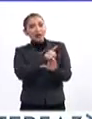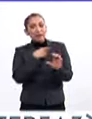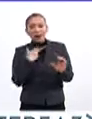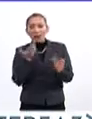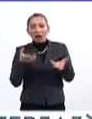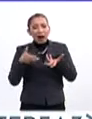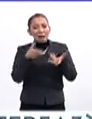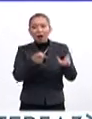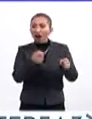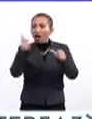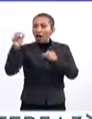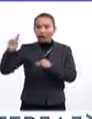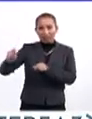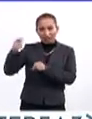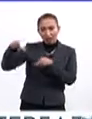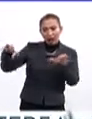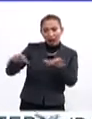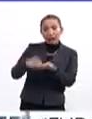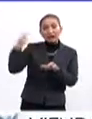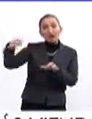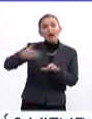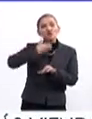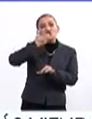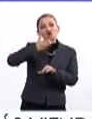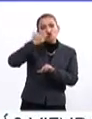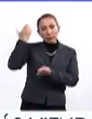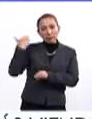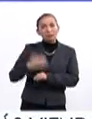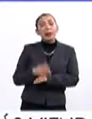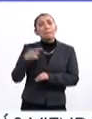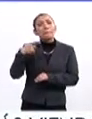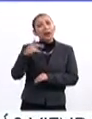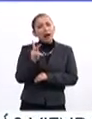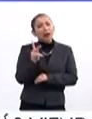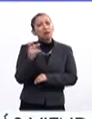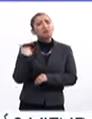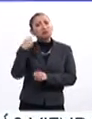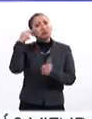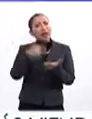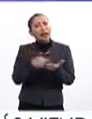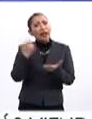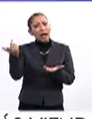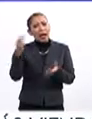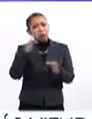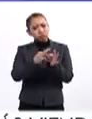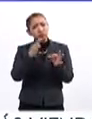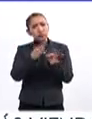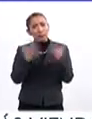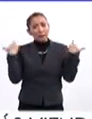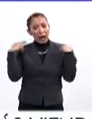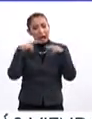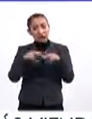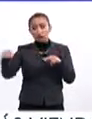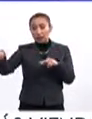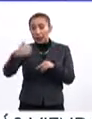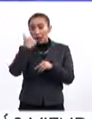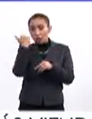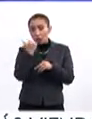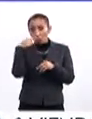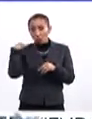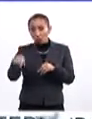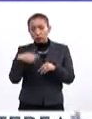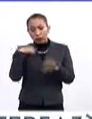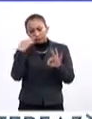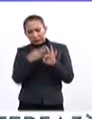el camino recorrido con otras técnicas, llamadas tradicionales. Sin embargo, considera que es pertinente que los profesores y los estudiantes